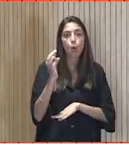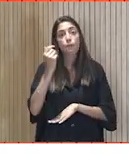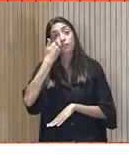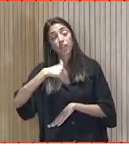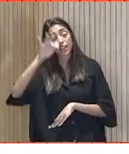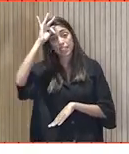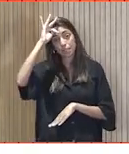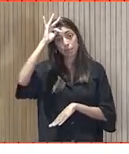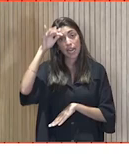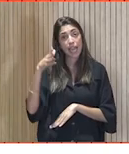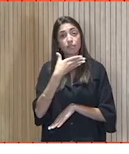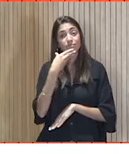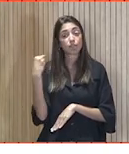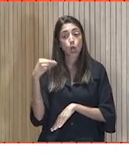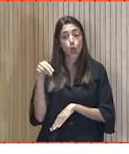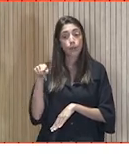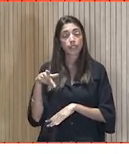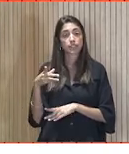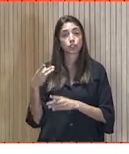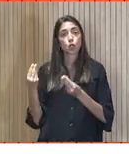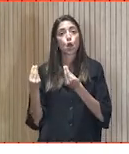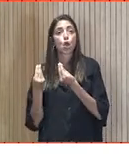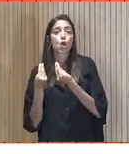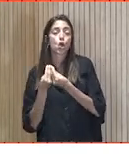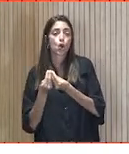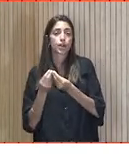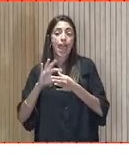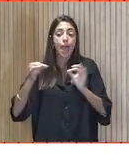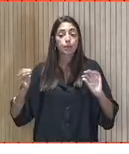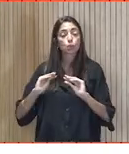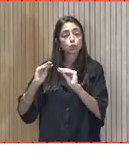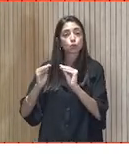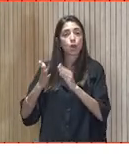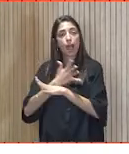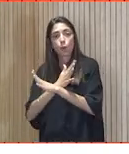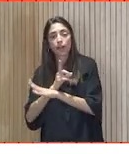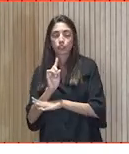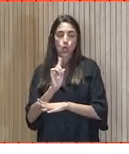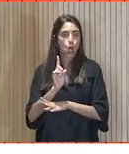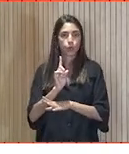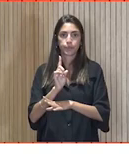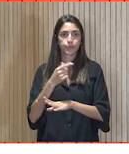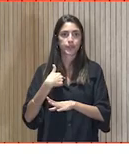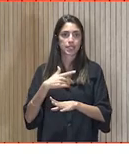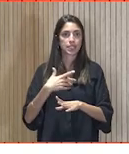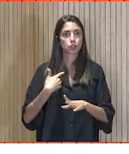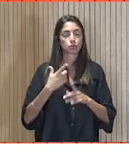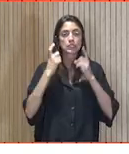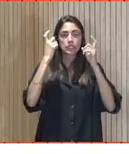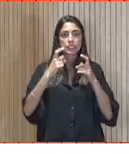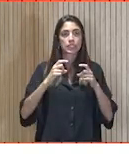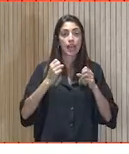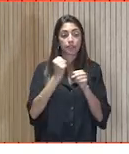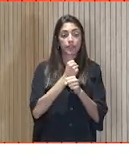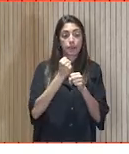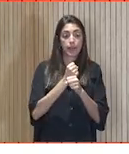no va con sus colegas a jugar al fútbol, ese chaval se va a cargar azulejos porque su padre